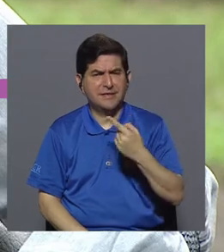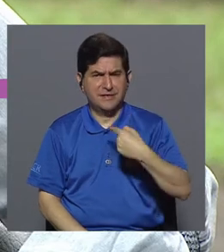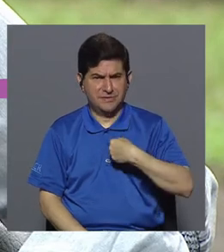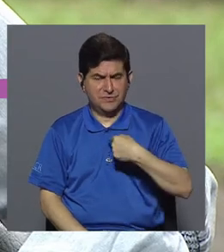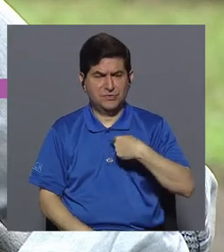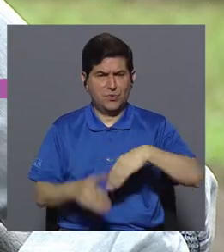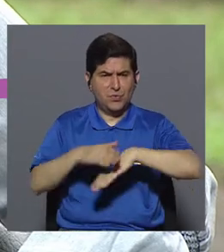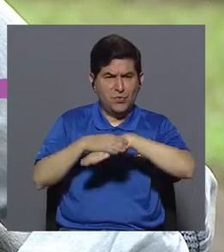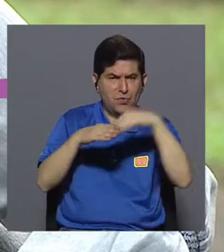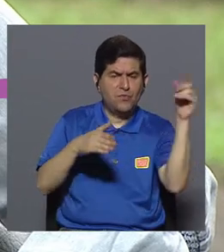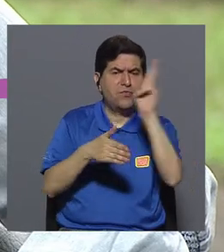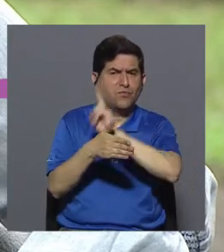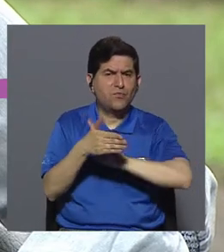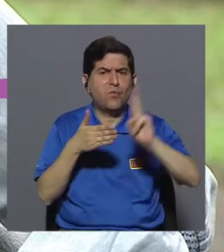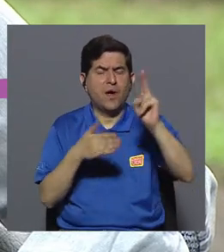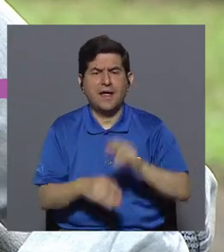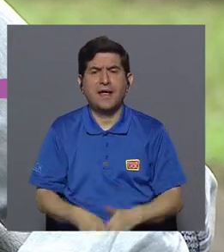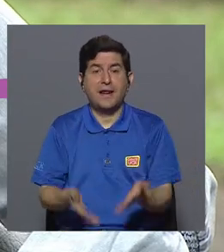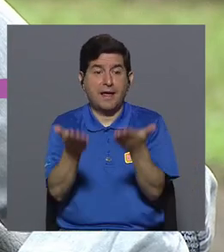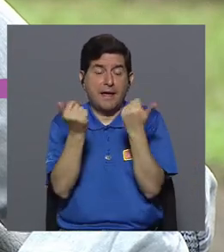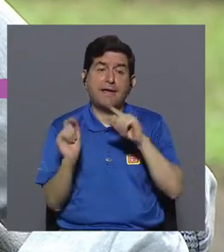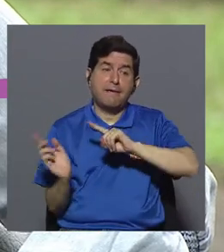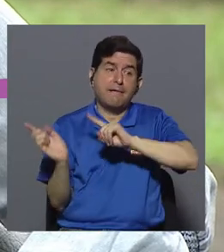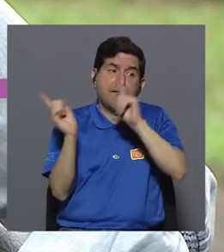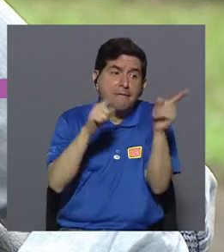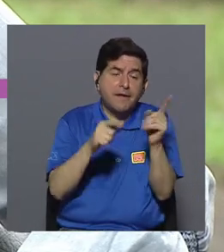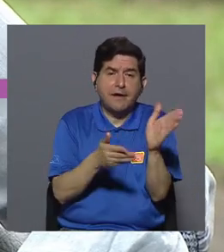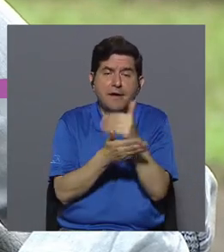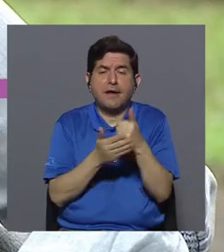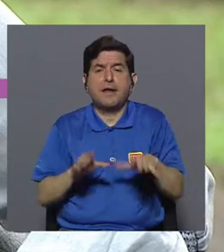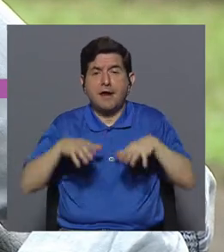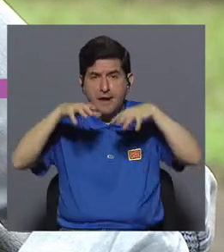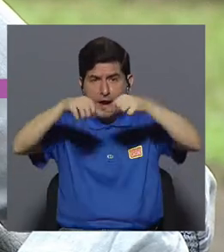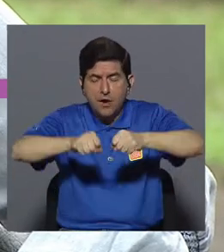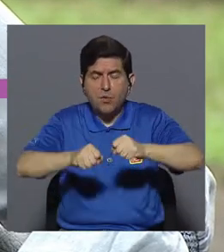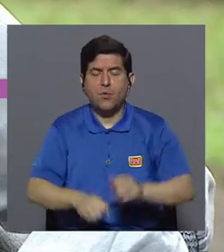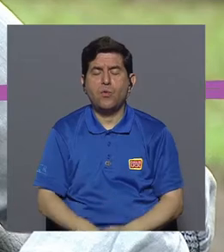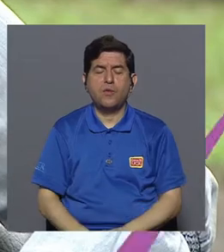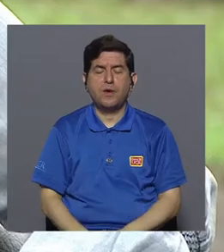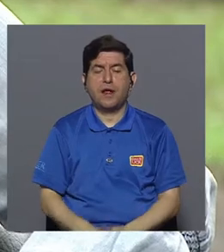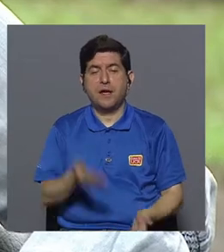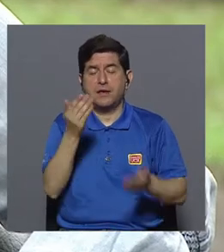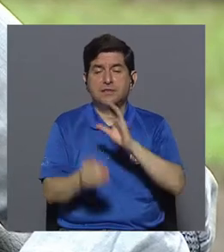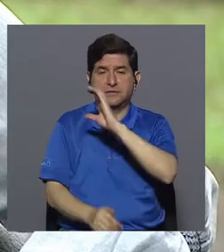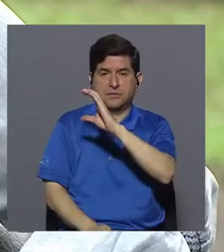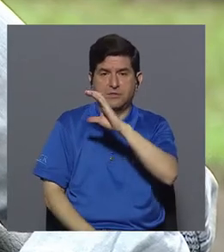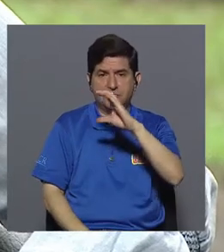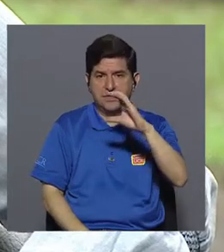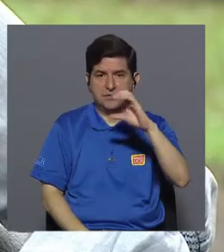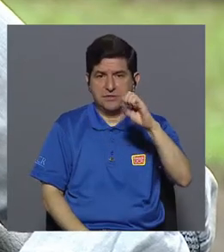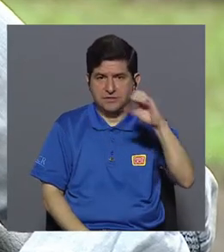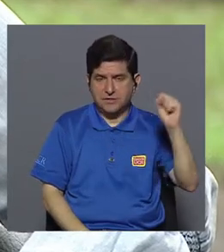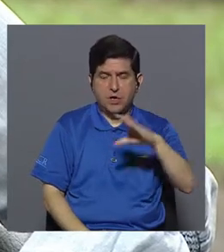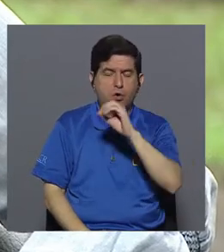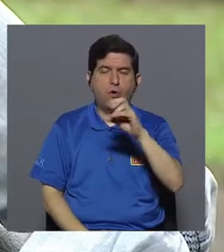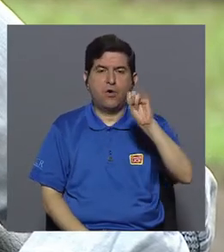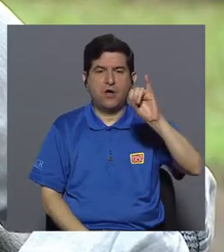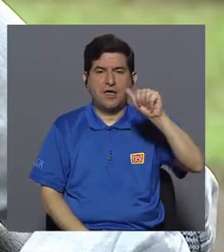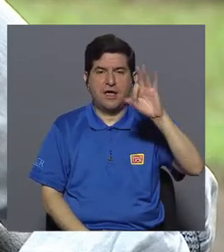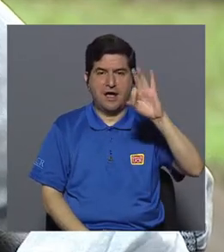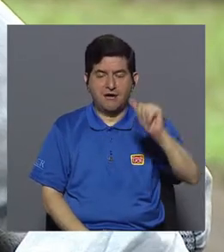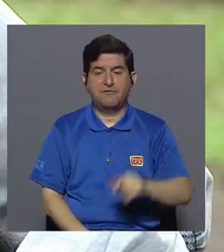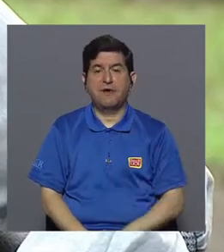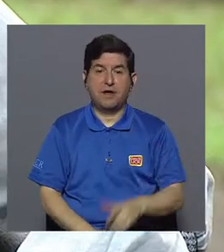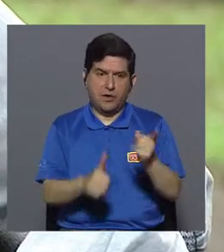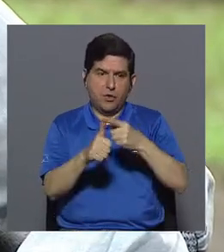si uno es fuera de la universidad y quiere ir a hacer alguna cita, sea la caja o al IAFA, o tengo que ir yo, eso es el